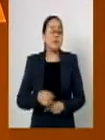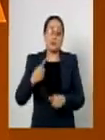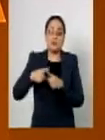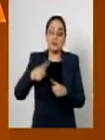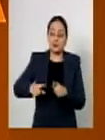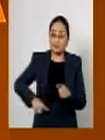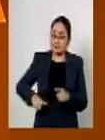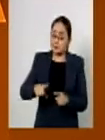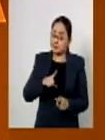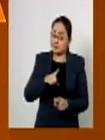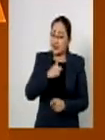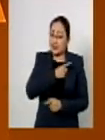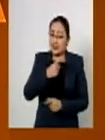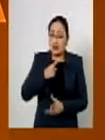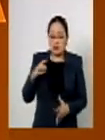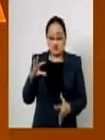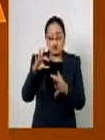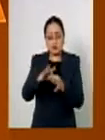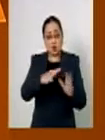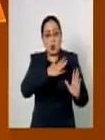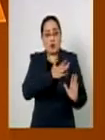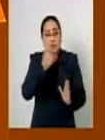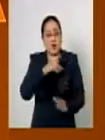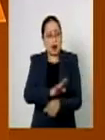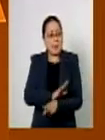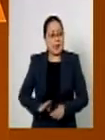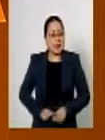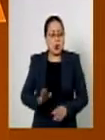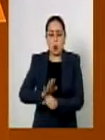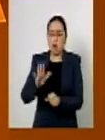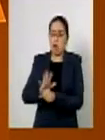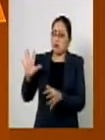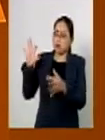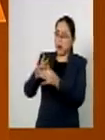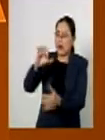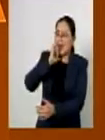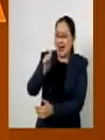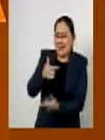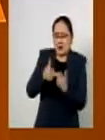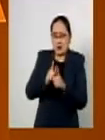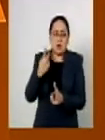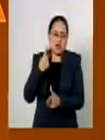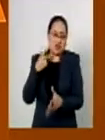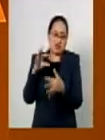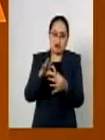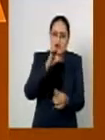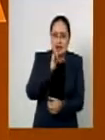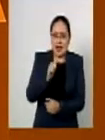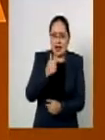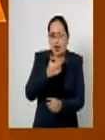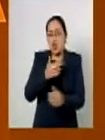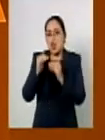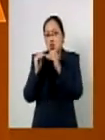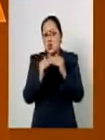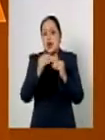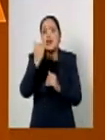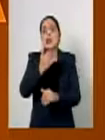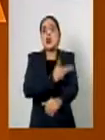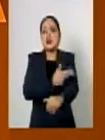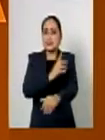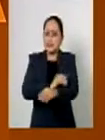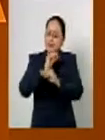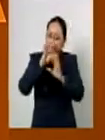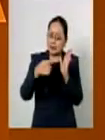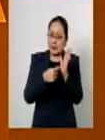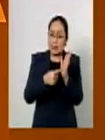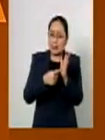mostrar un compromiso efectivo a favor de la imparcialidad, la equidad y la transparencia han ido en